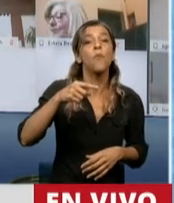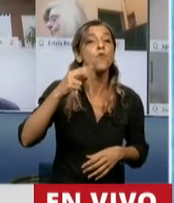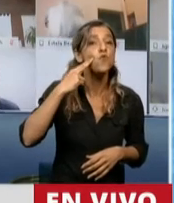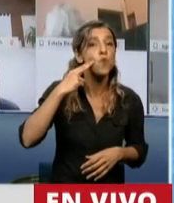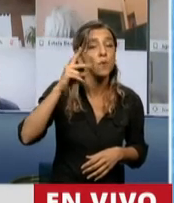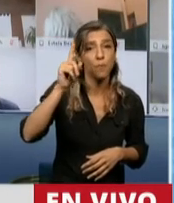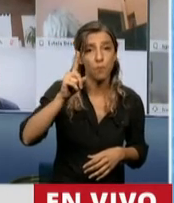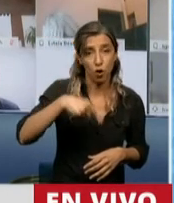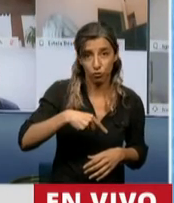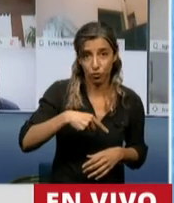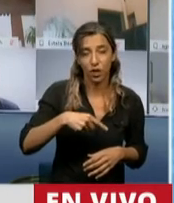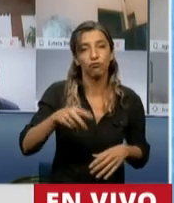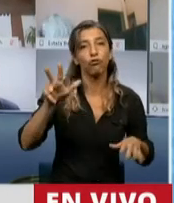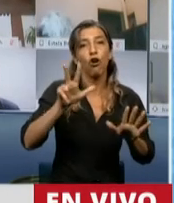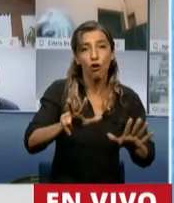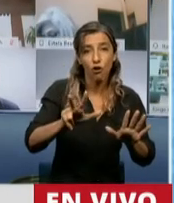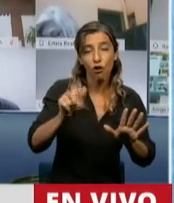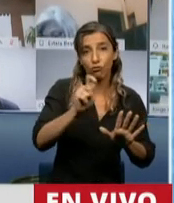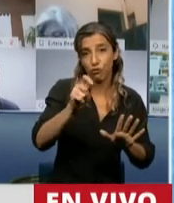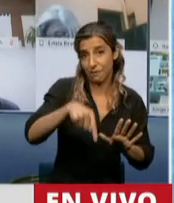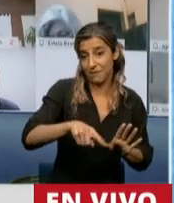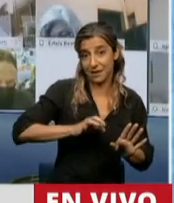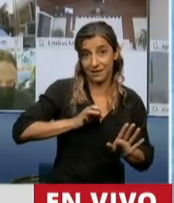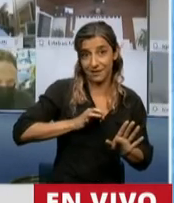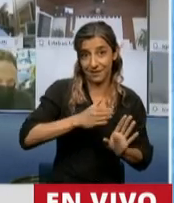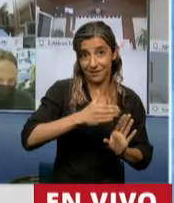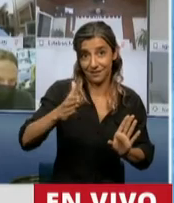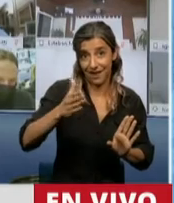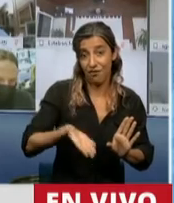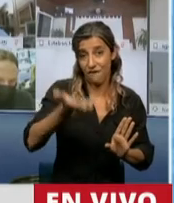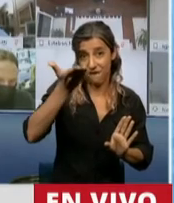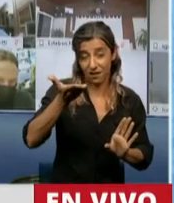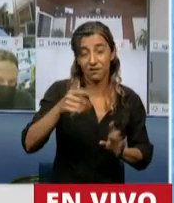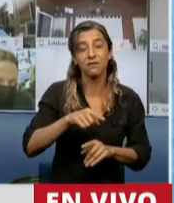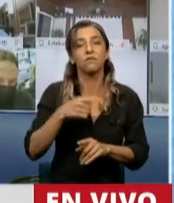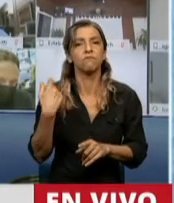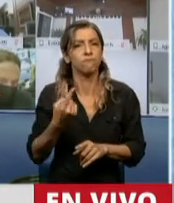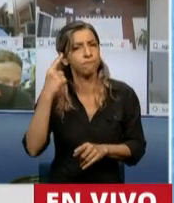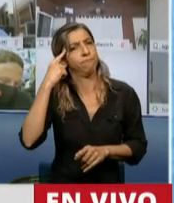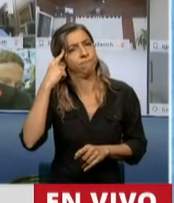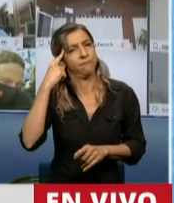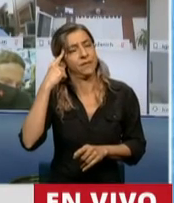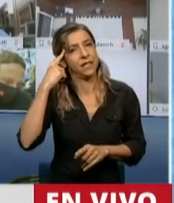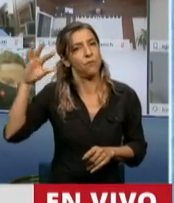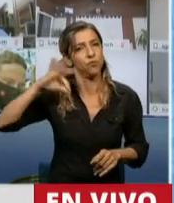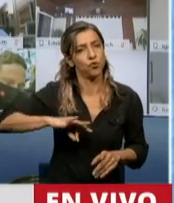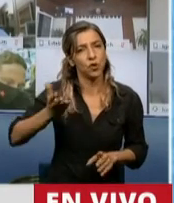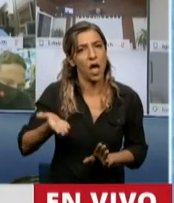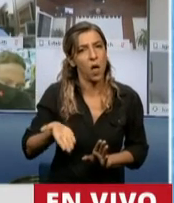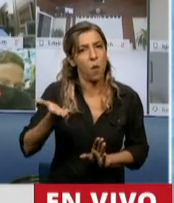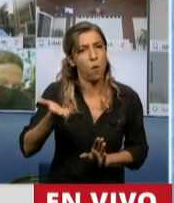primeros ocho meses de este año. Entonces, cuando consideramos los aumentos